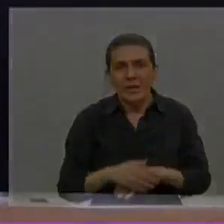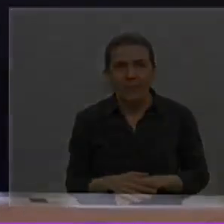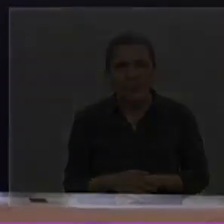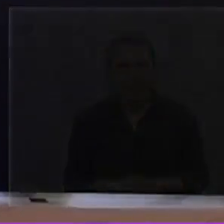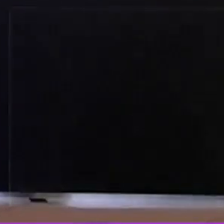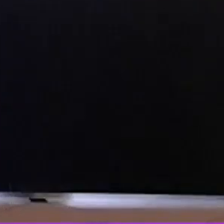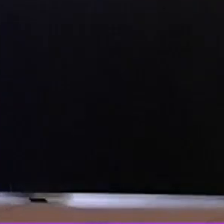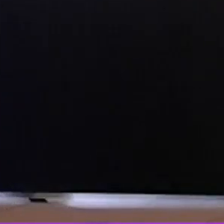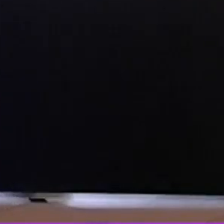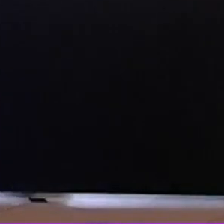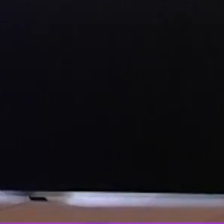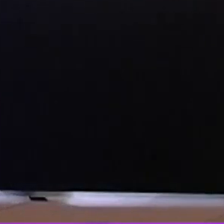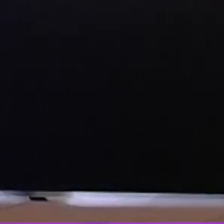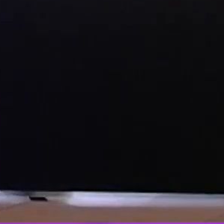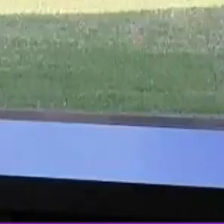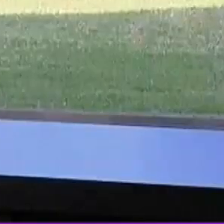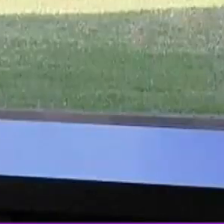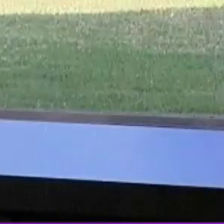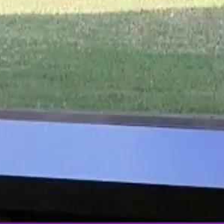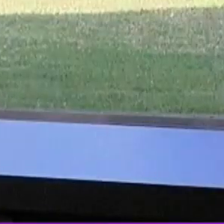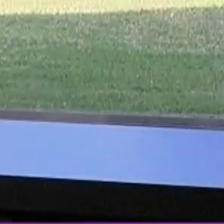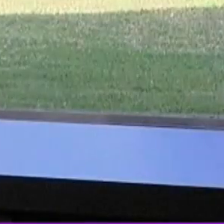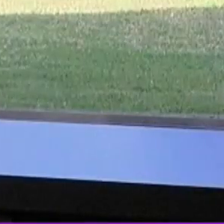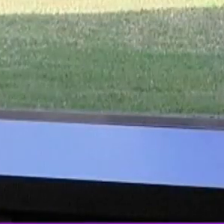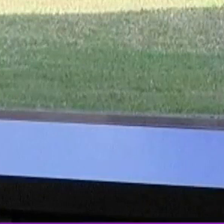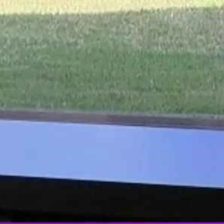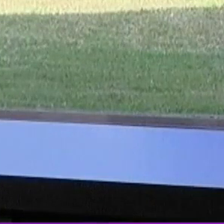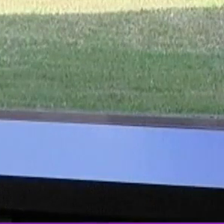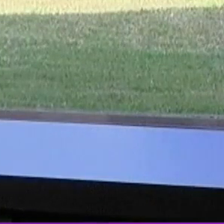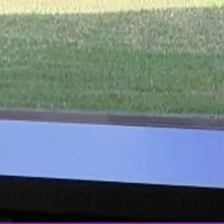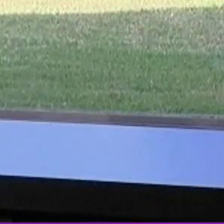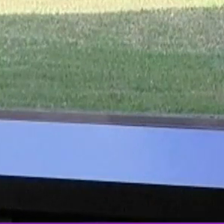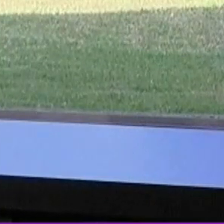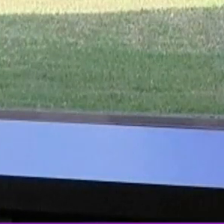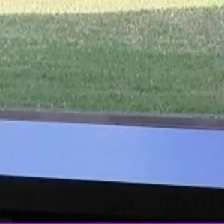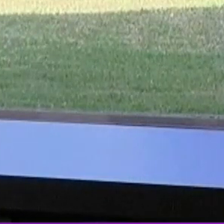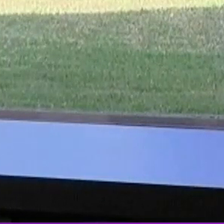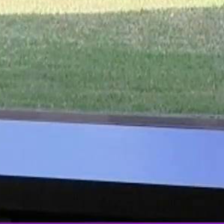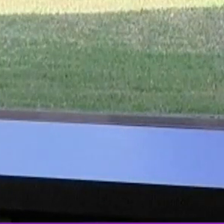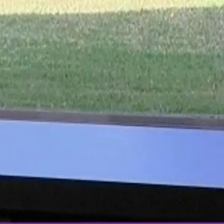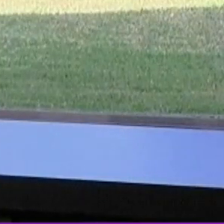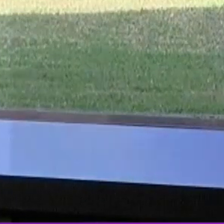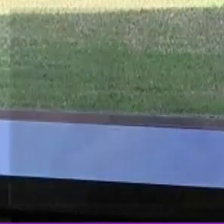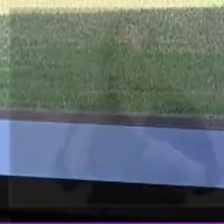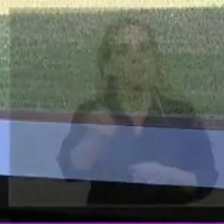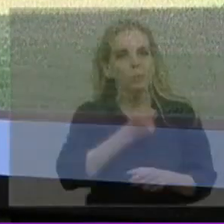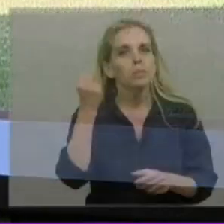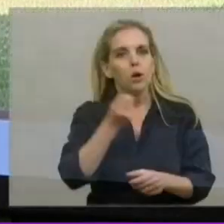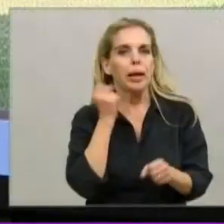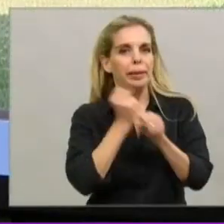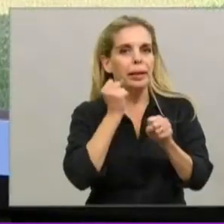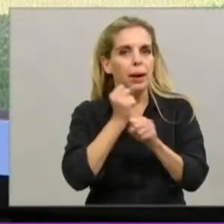Bueno, gracias, señor Presidente. Yo vuelvo a enfatizar una vez más la importancia del trabajo